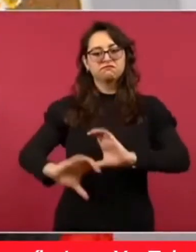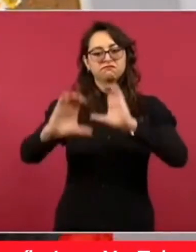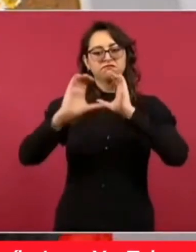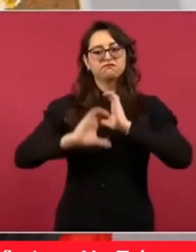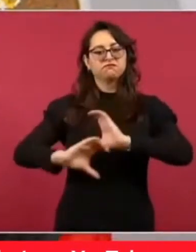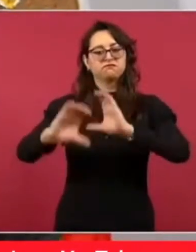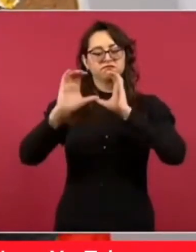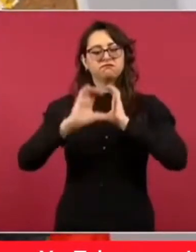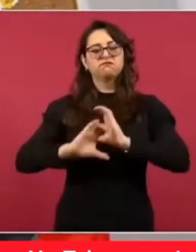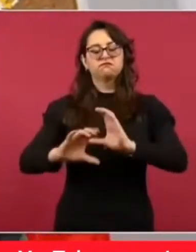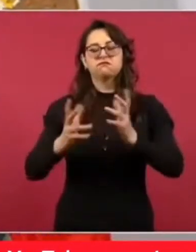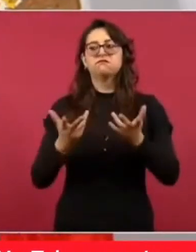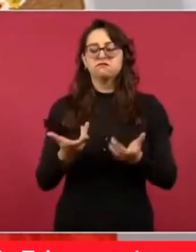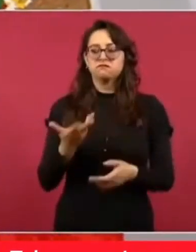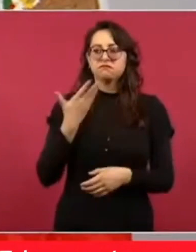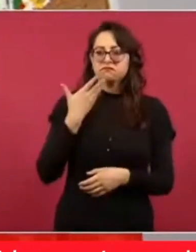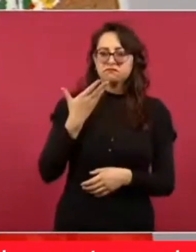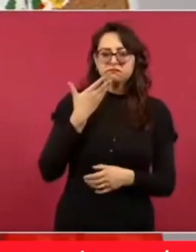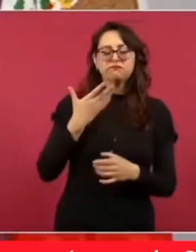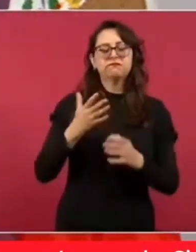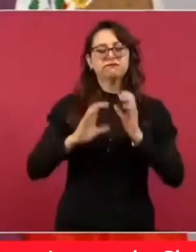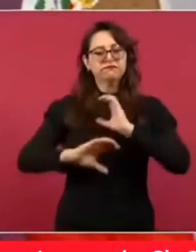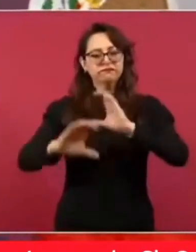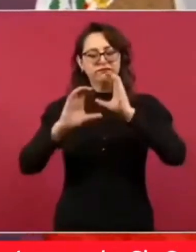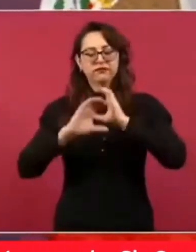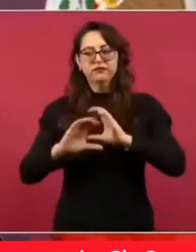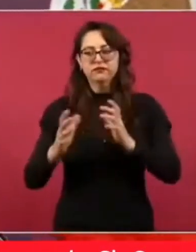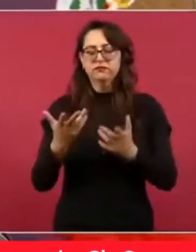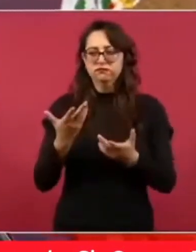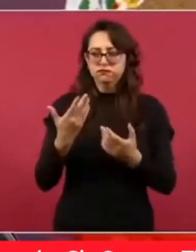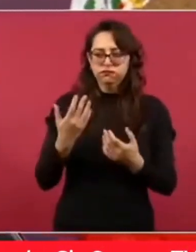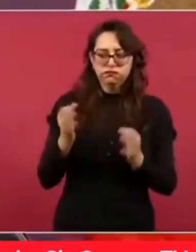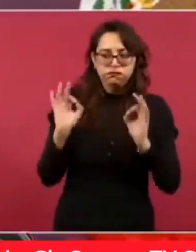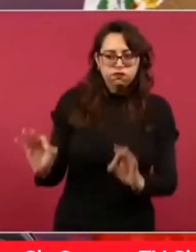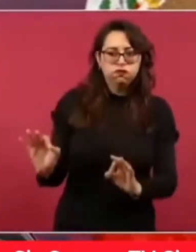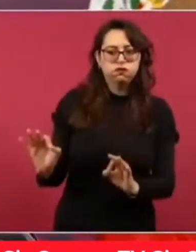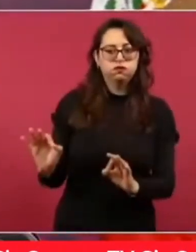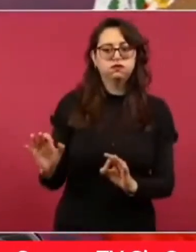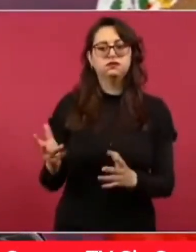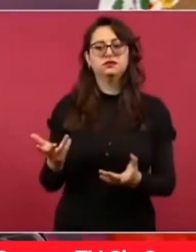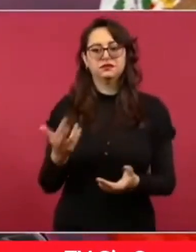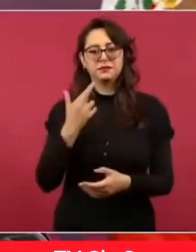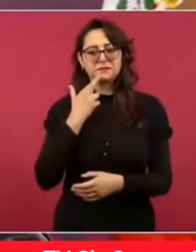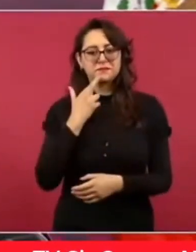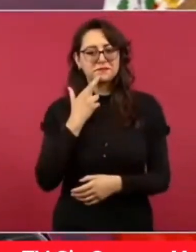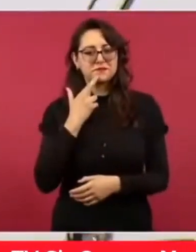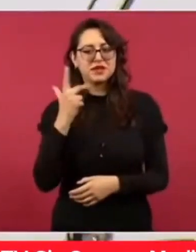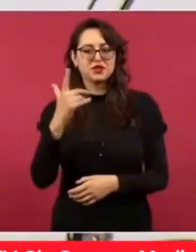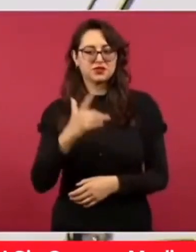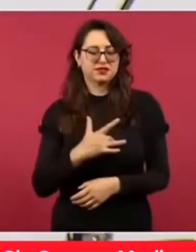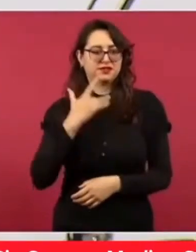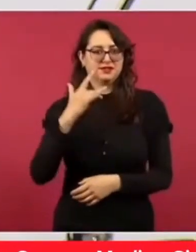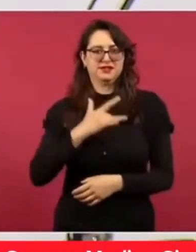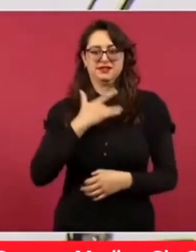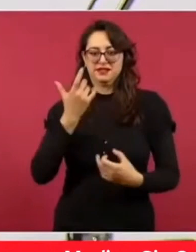Muy buenas intérpretes, muy buenas cantantes, de lo mejor. Y